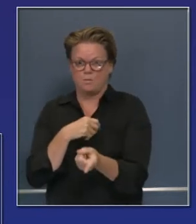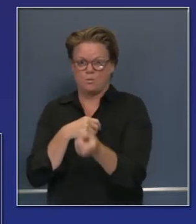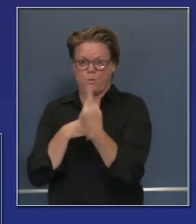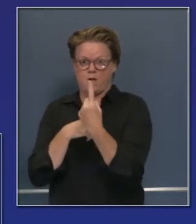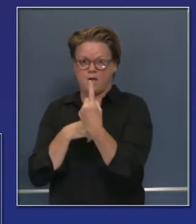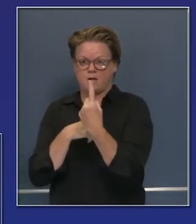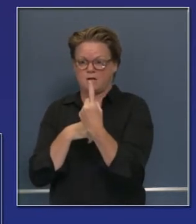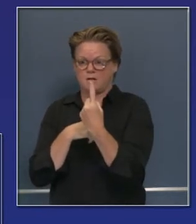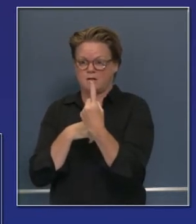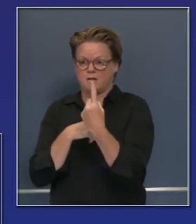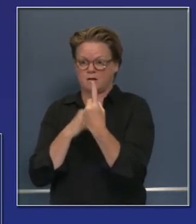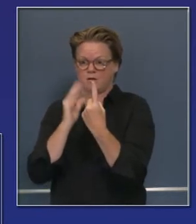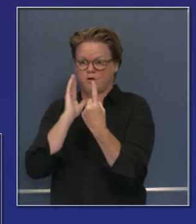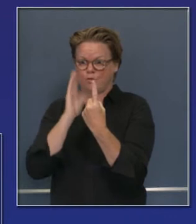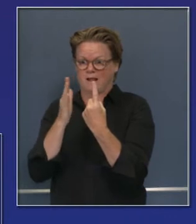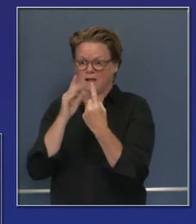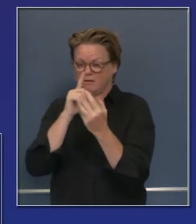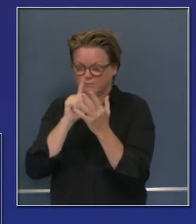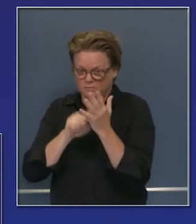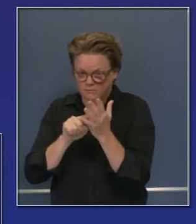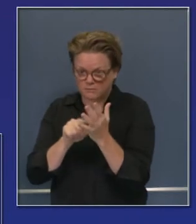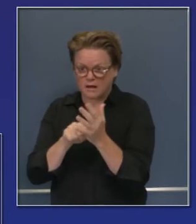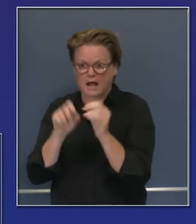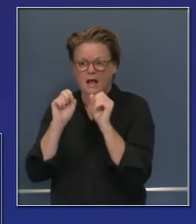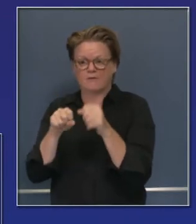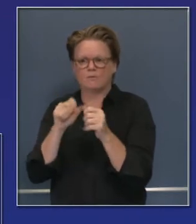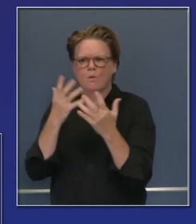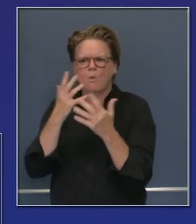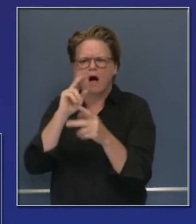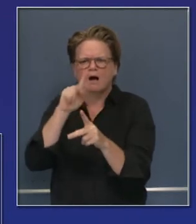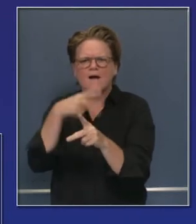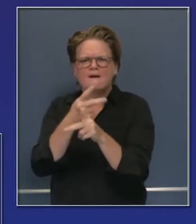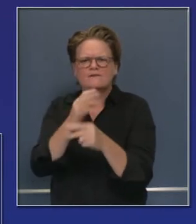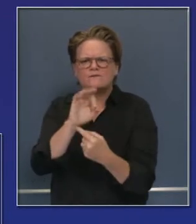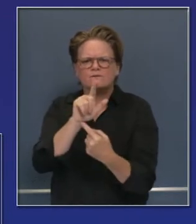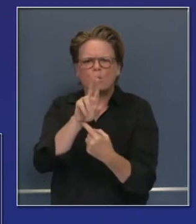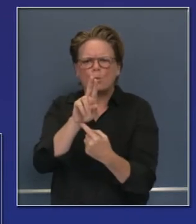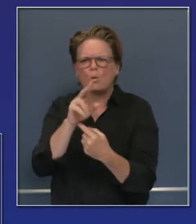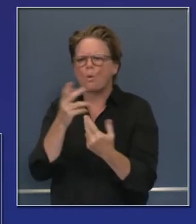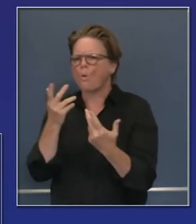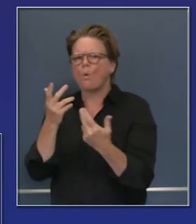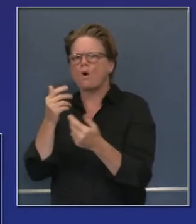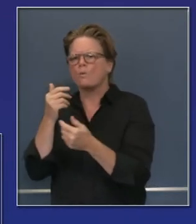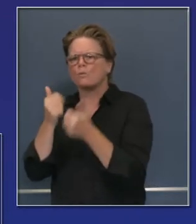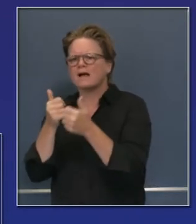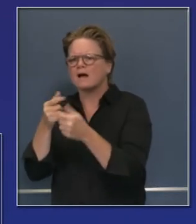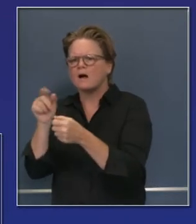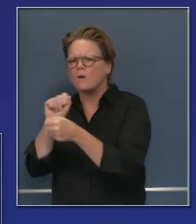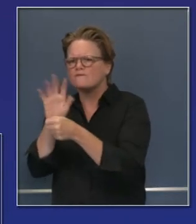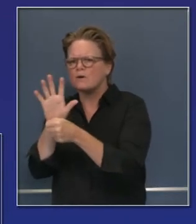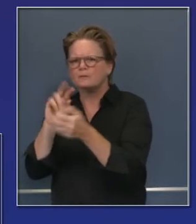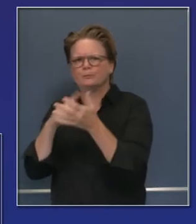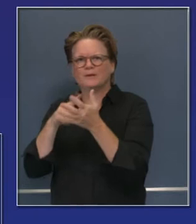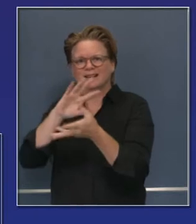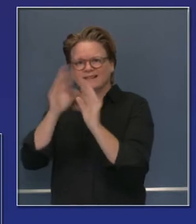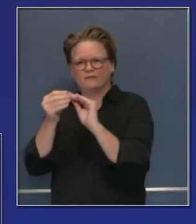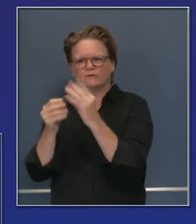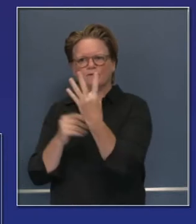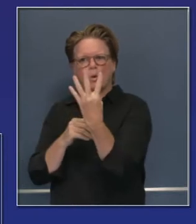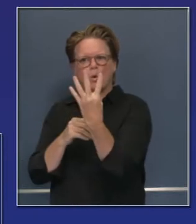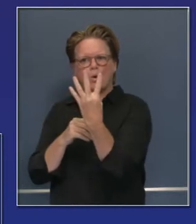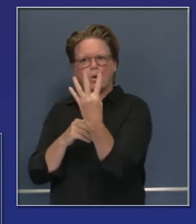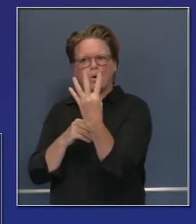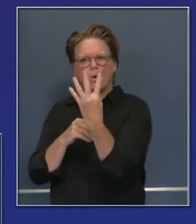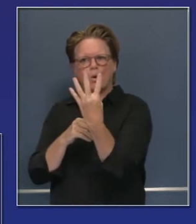por cero costo. Es parte del paquete con este contratista para la temporada de los resfriados y las gripes.